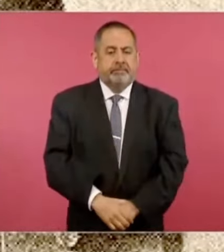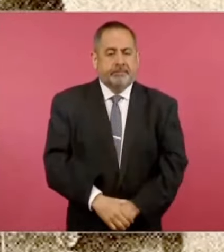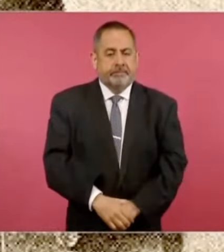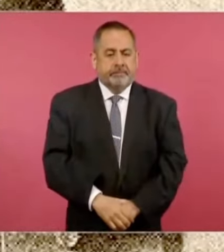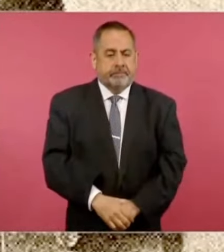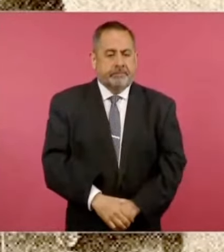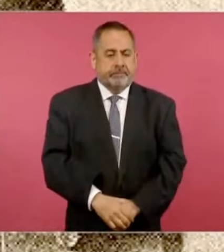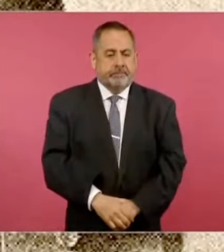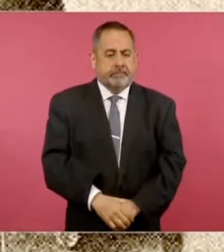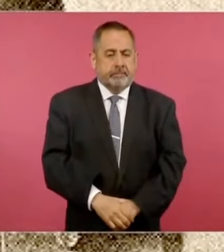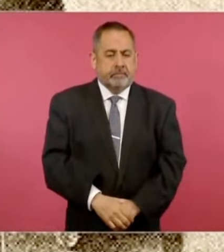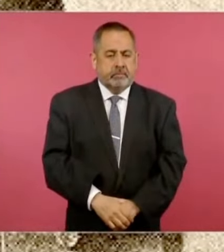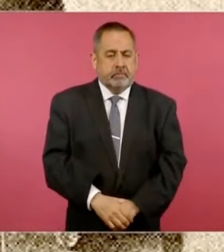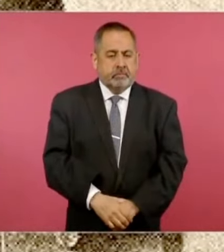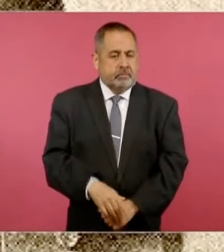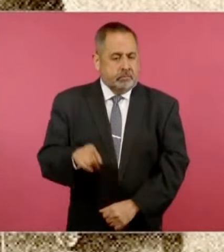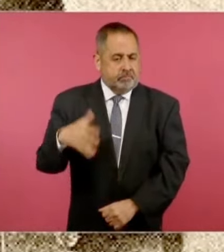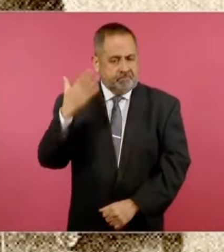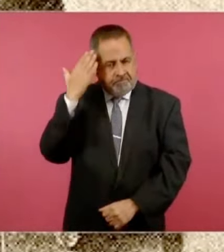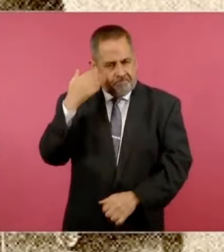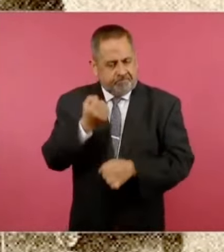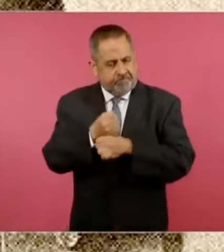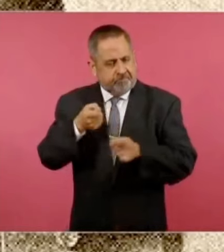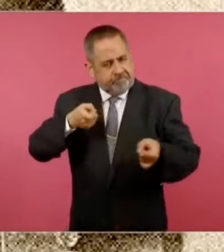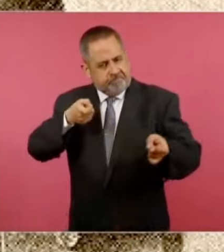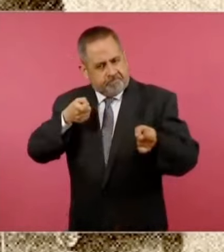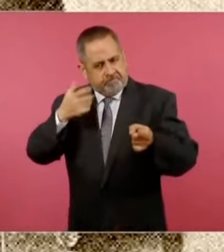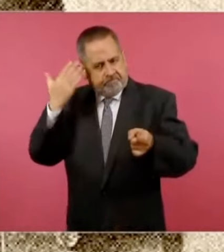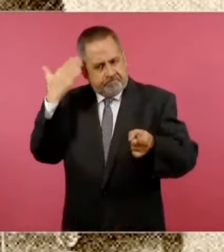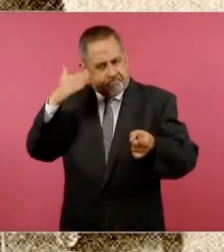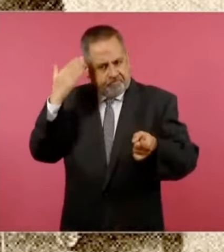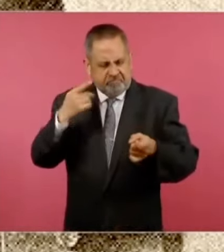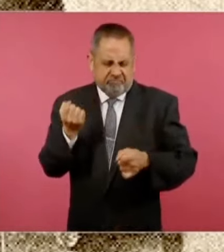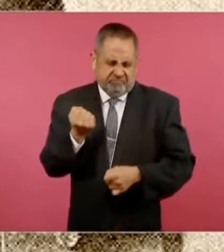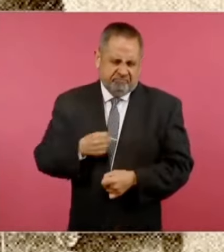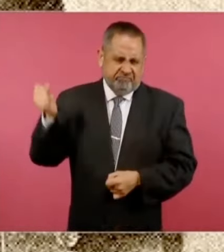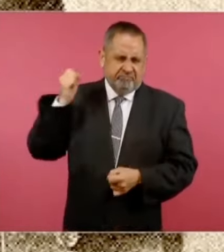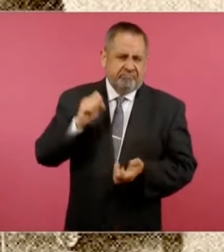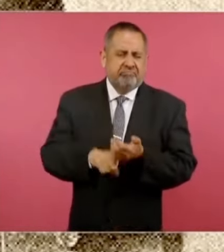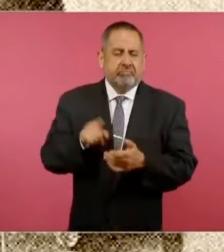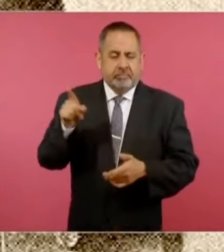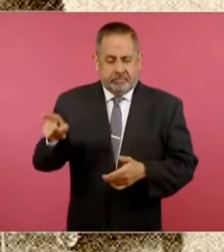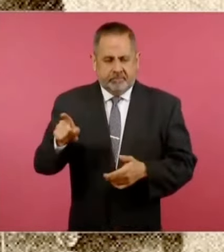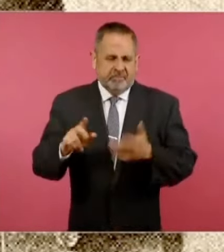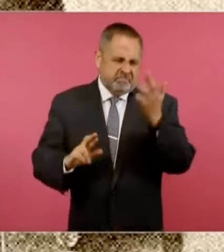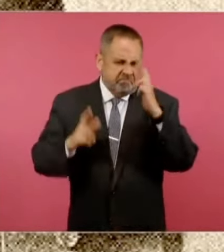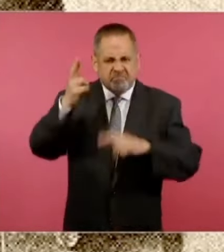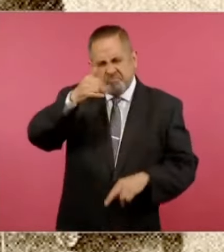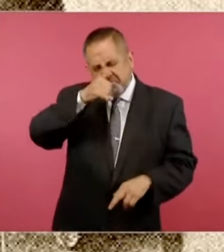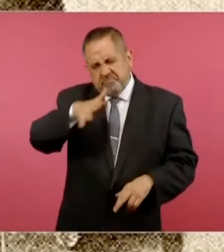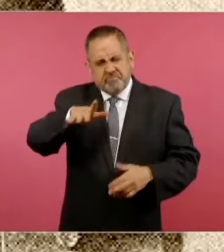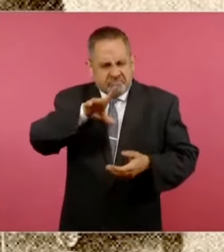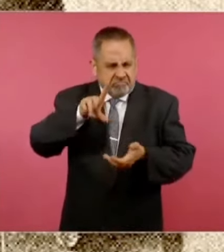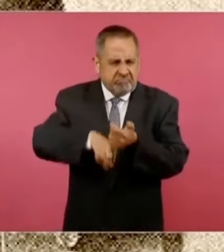un artillero de primer orden, revolucionario,